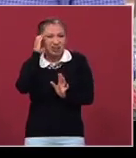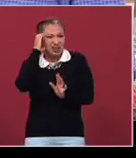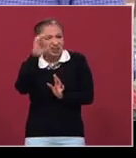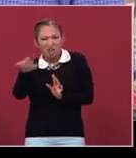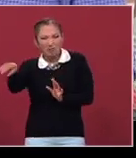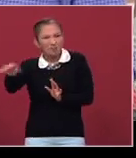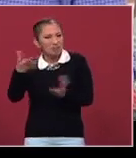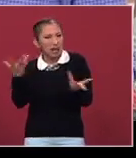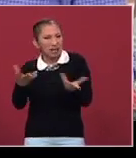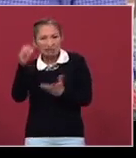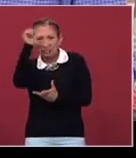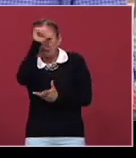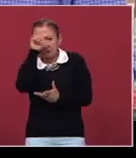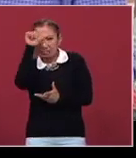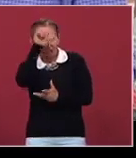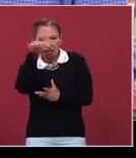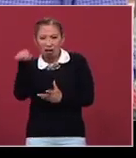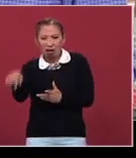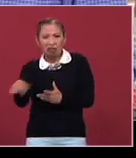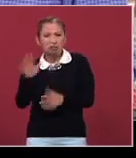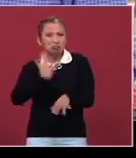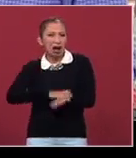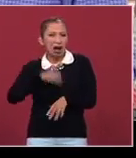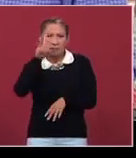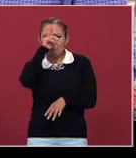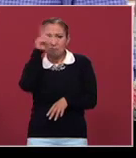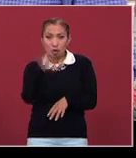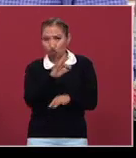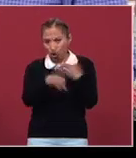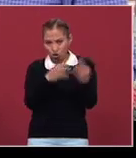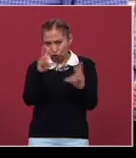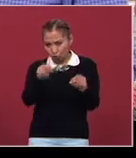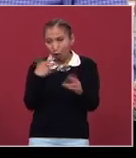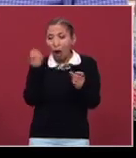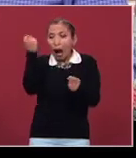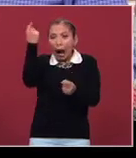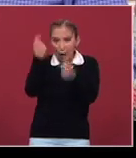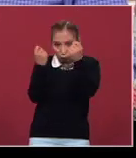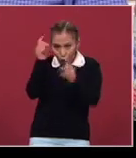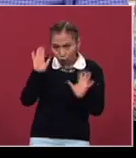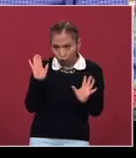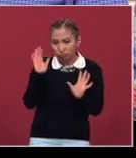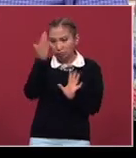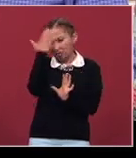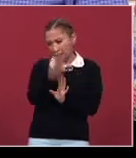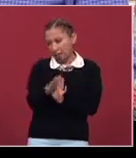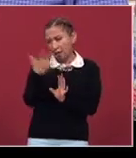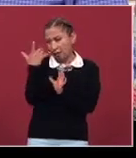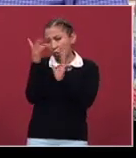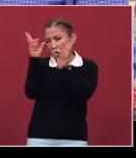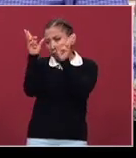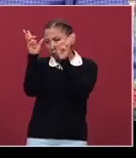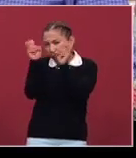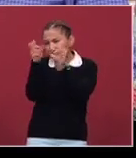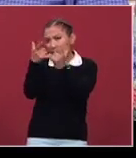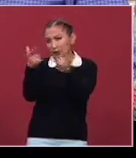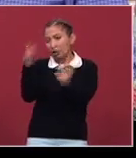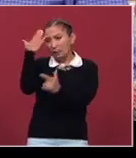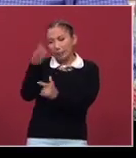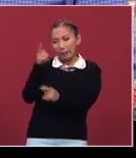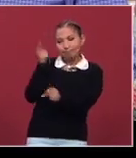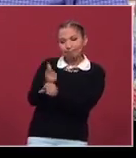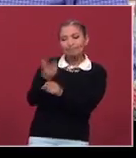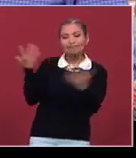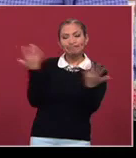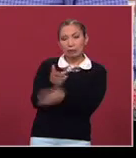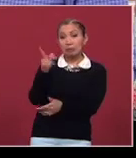cometen sobre todo los sacerdotes, no todos, no estoy generalizando, pero sí casos particulares que nos damos cuenta hoy en día